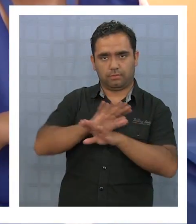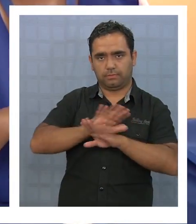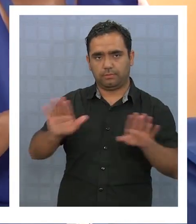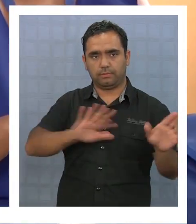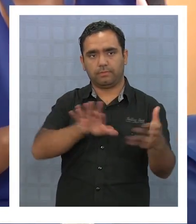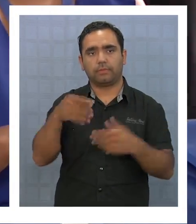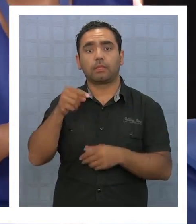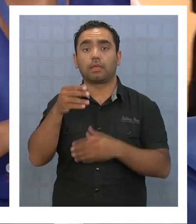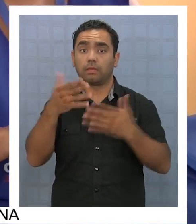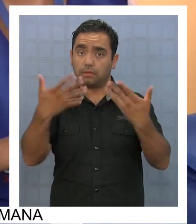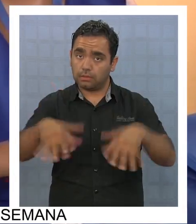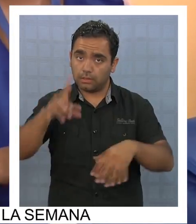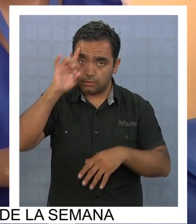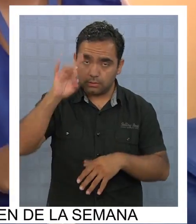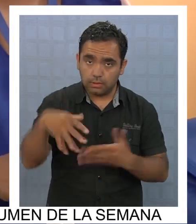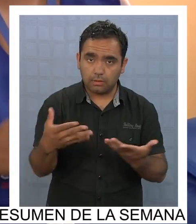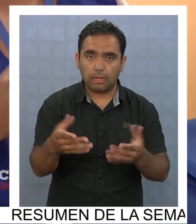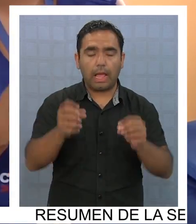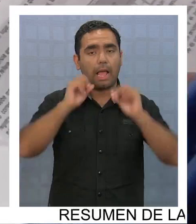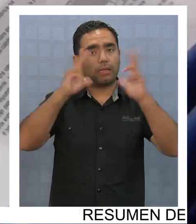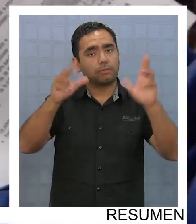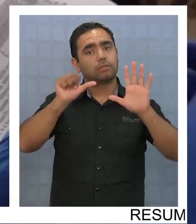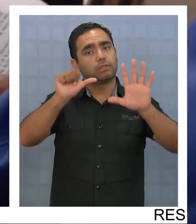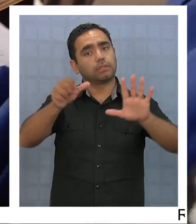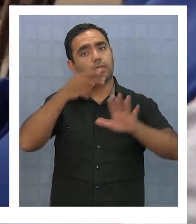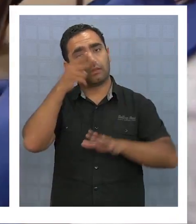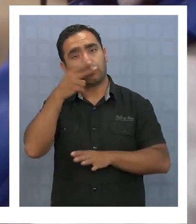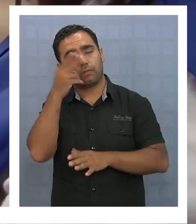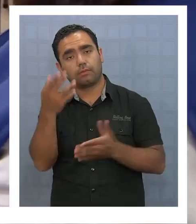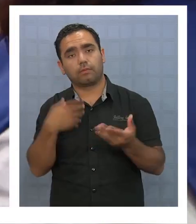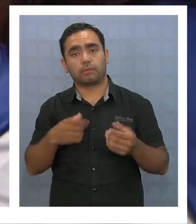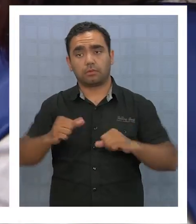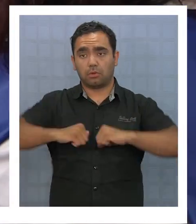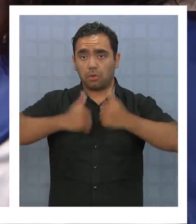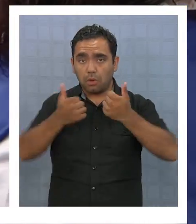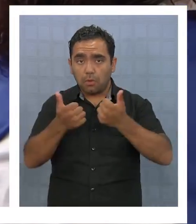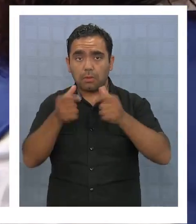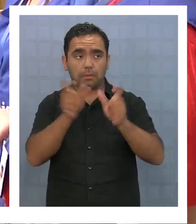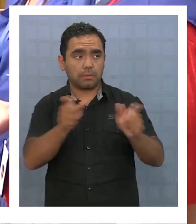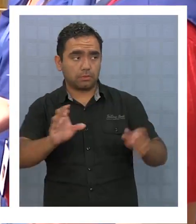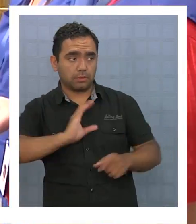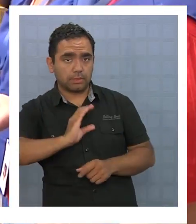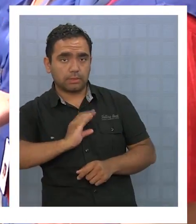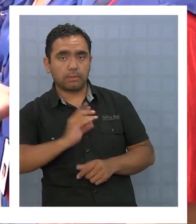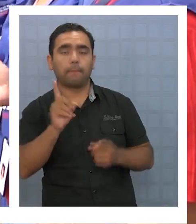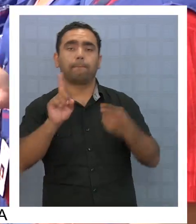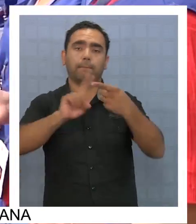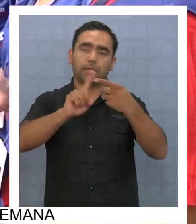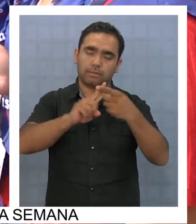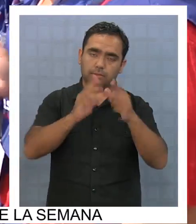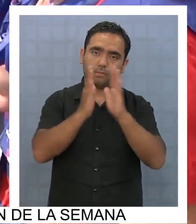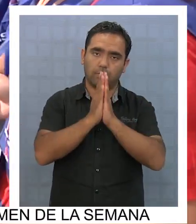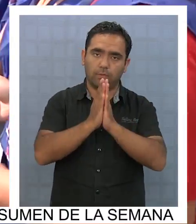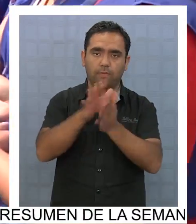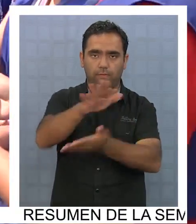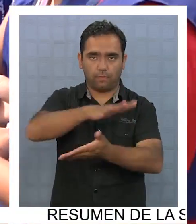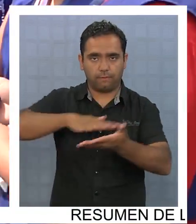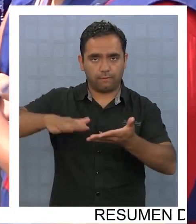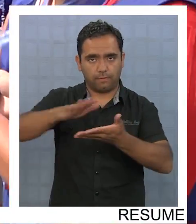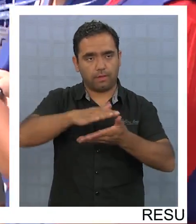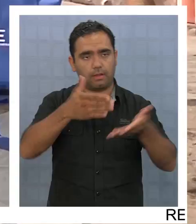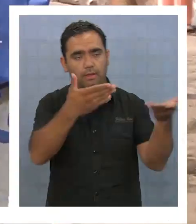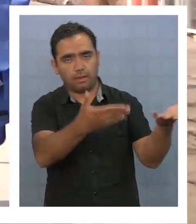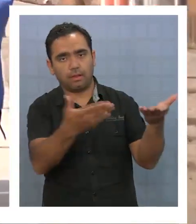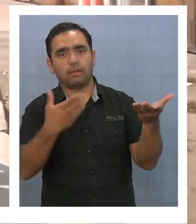Ahora que ya lo sabe, ponga atención para este 6 de noviembre, y si ve jóvenes censistas en su barrio, participe de este ensayo operativo